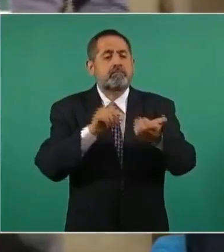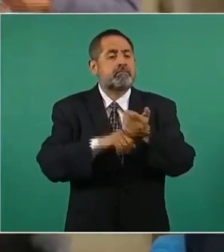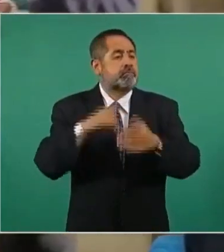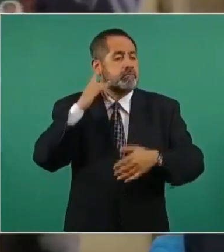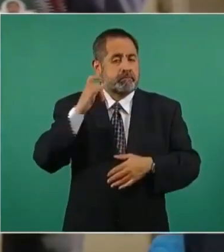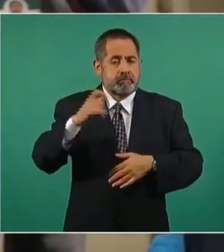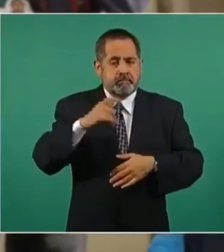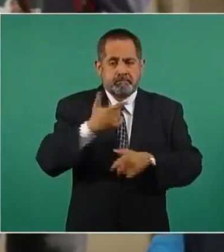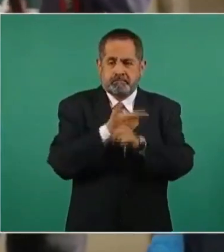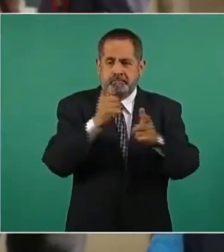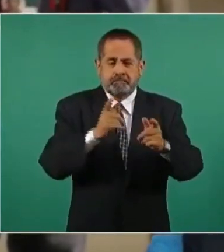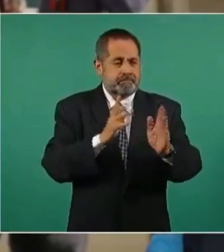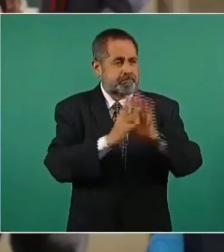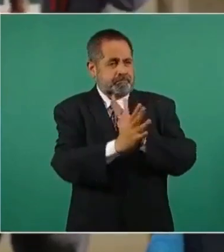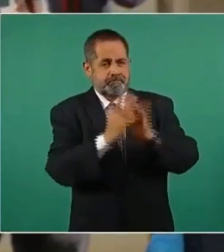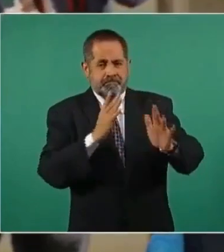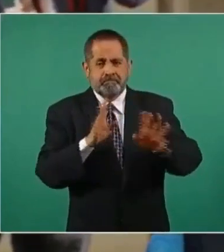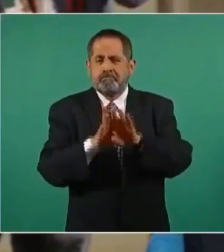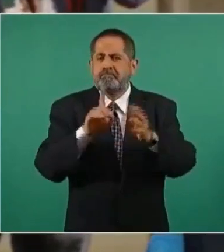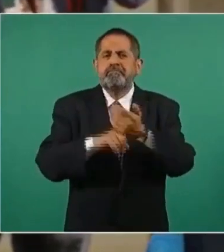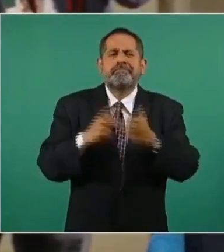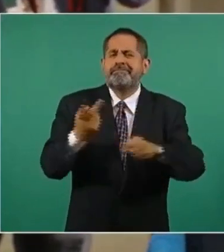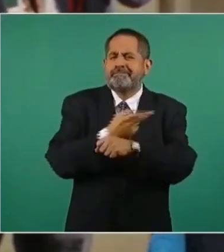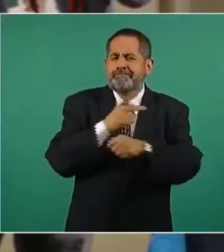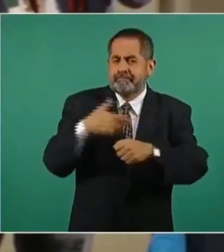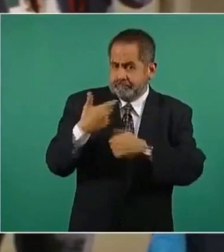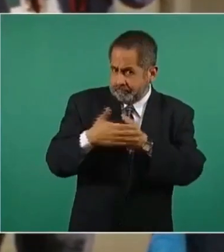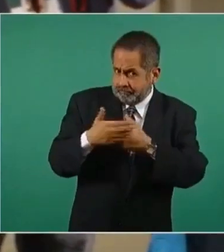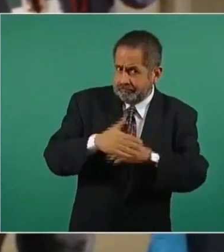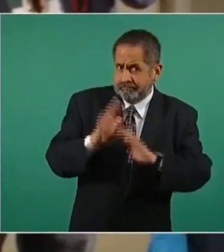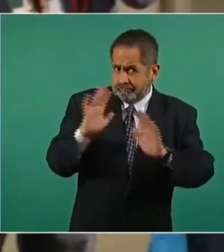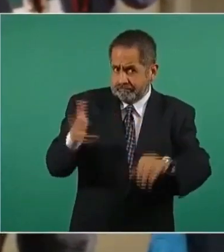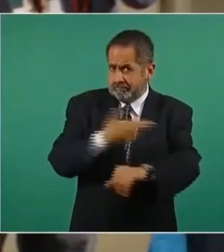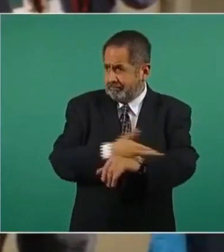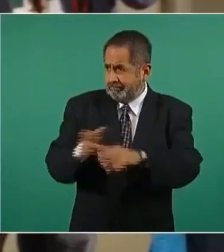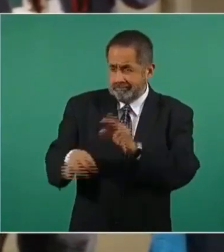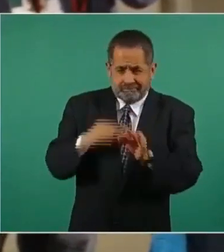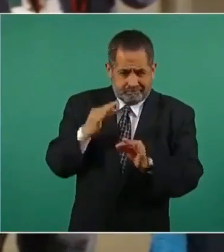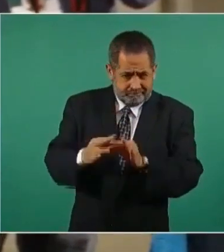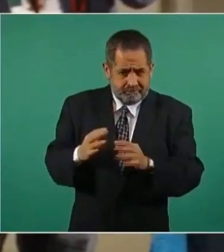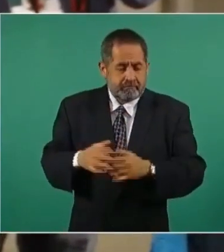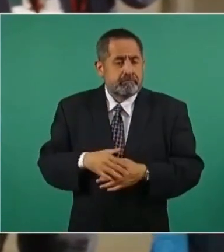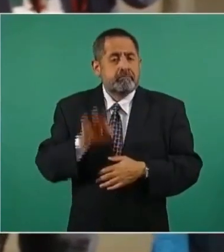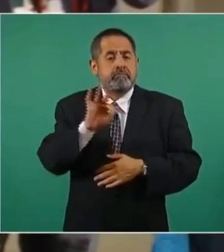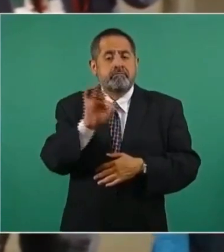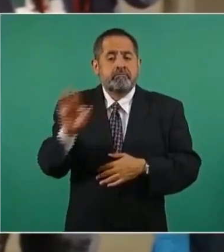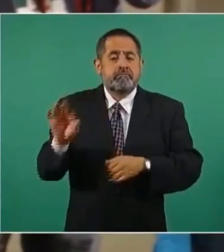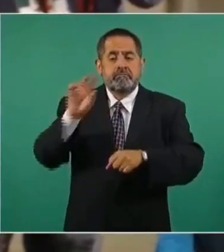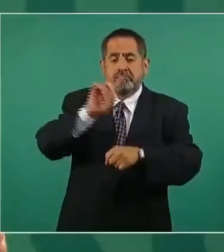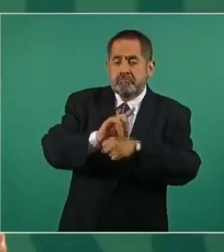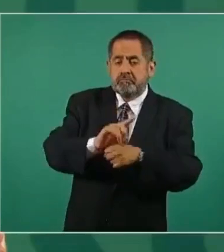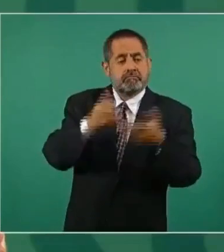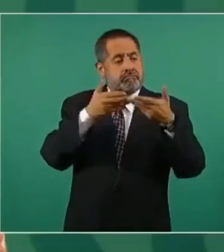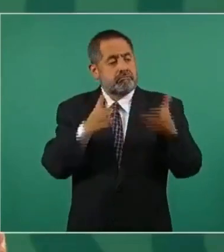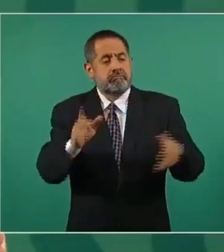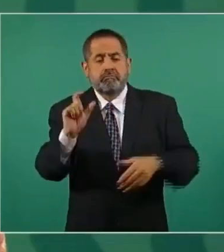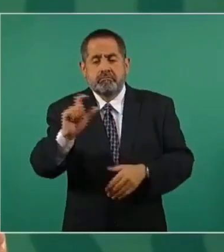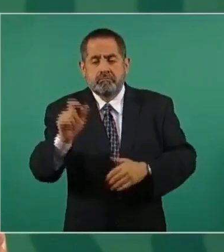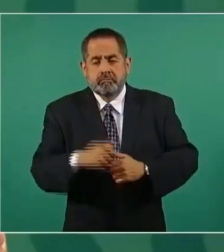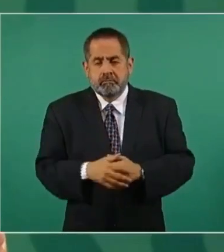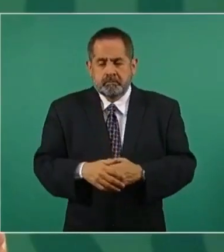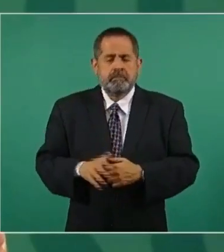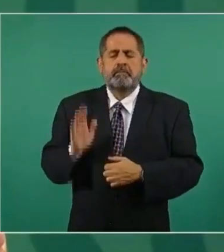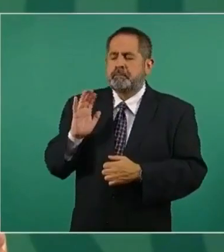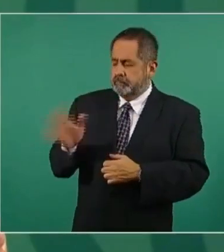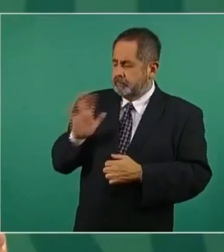si tienen ya algún avance de cómo se va ahí y alguna fecha estimada para la reapertura. Se están haciendo los